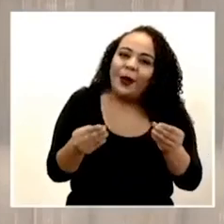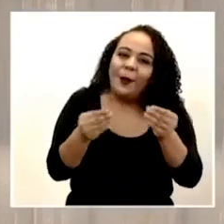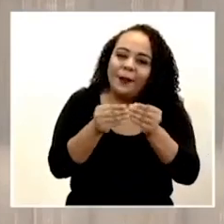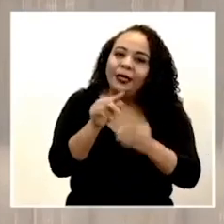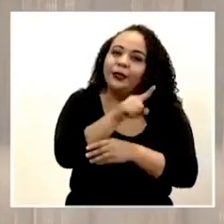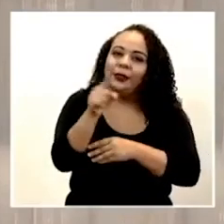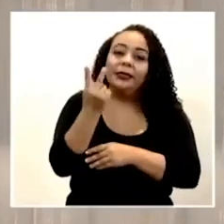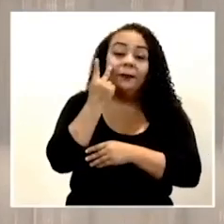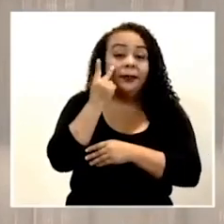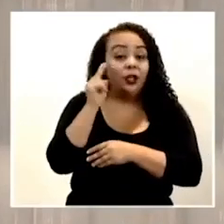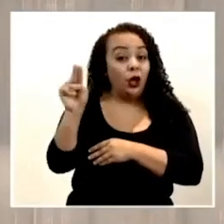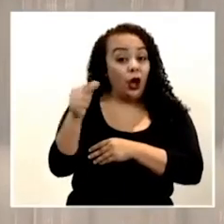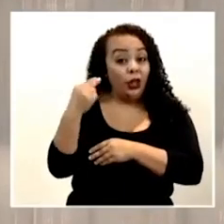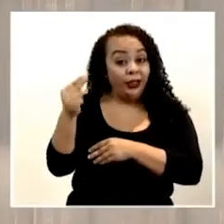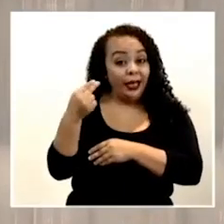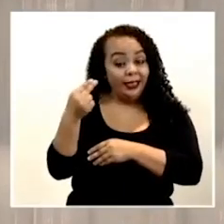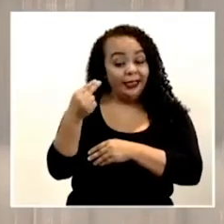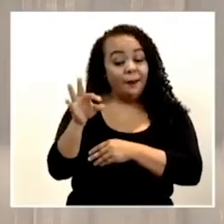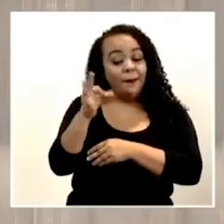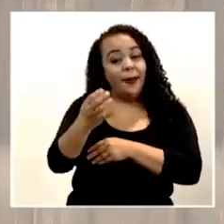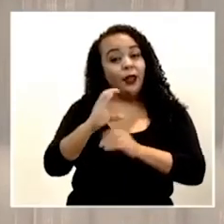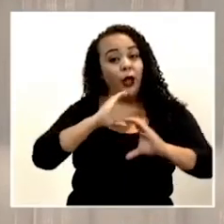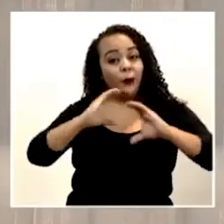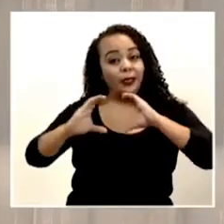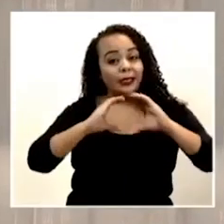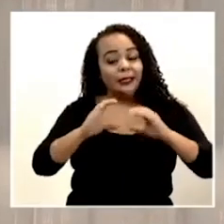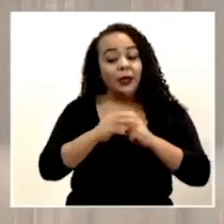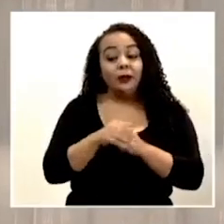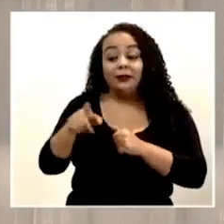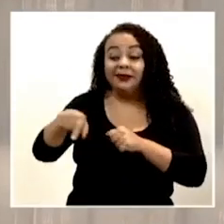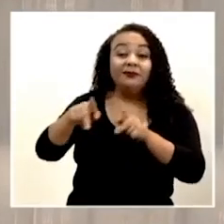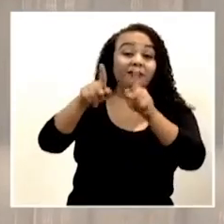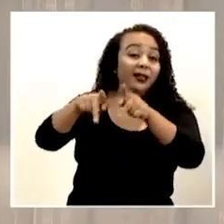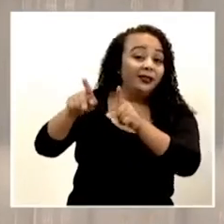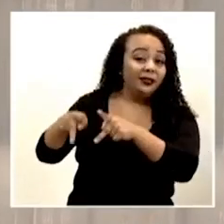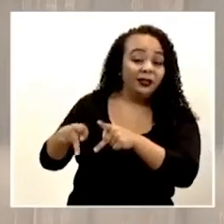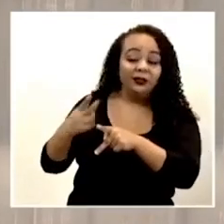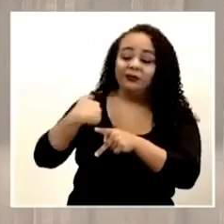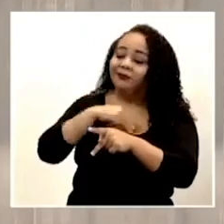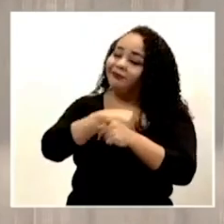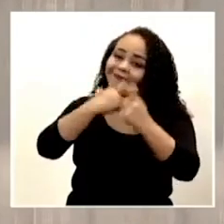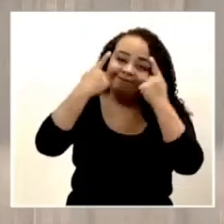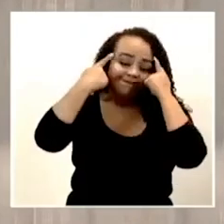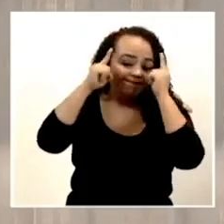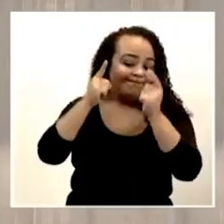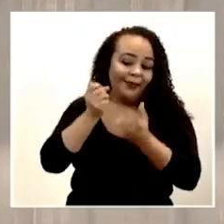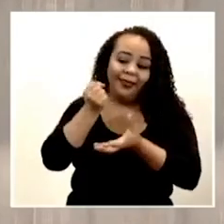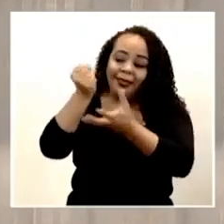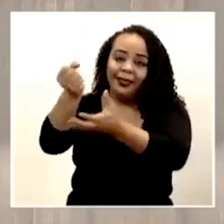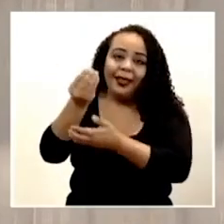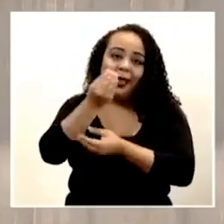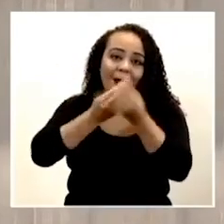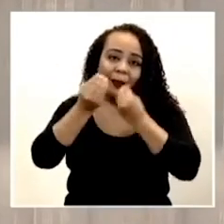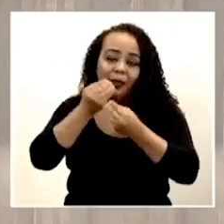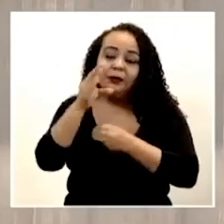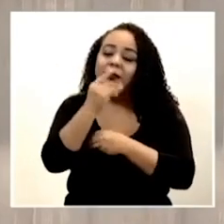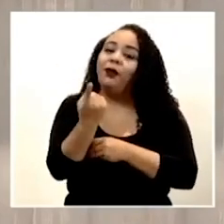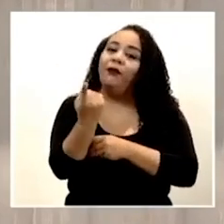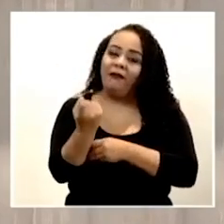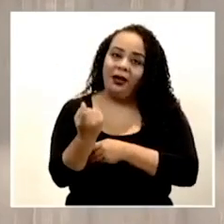noticias en los medios de comunicación de personas a las que no les hemos logrado llegar con los alimentos y nos falta.